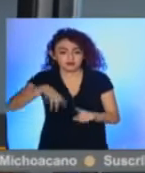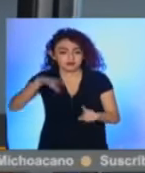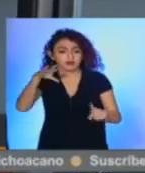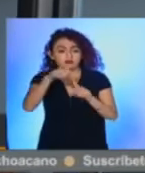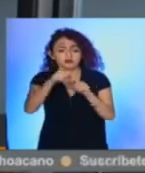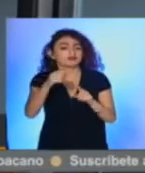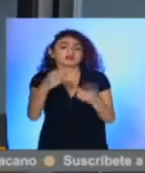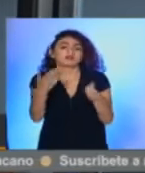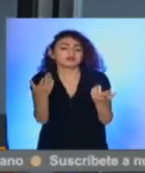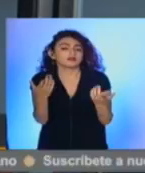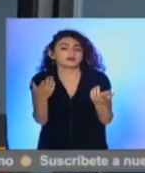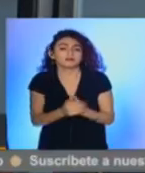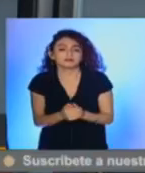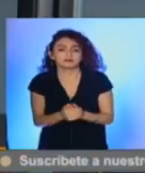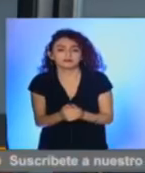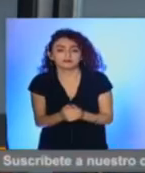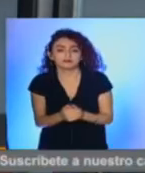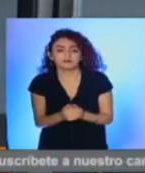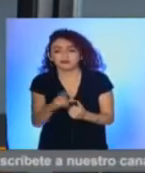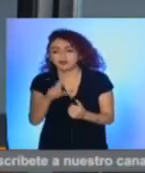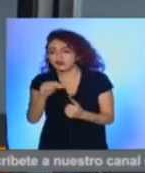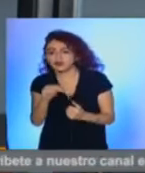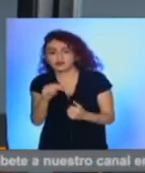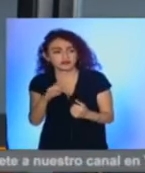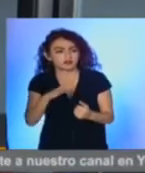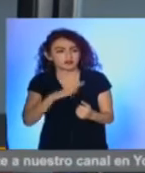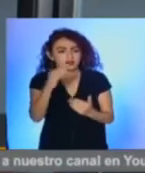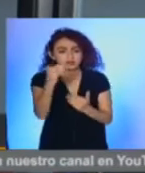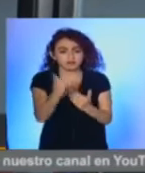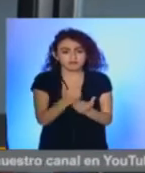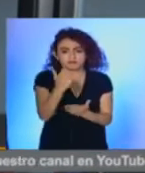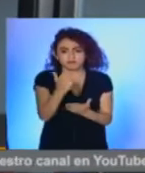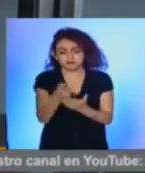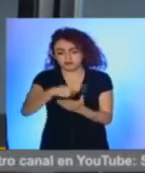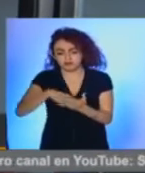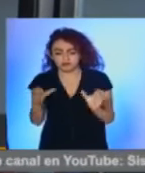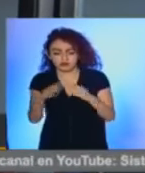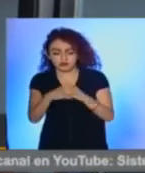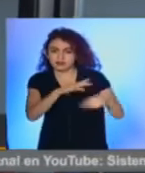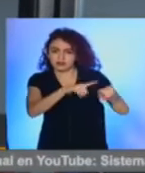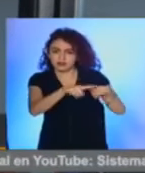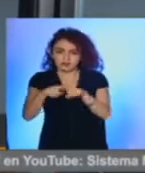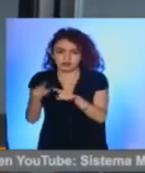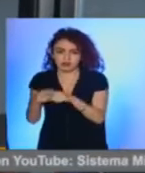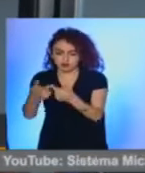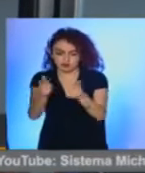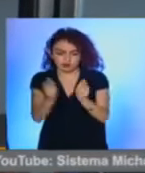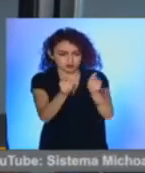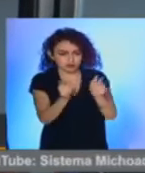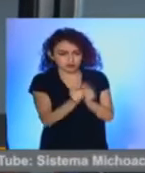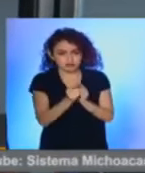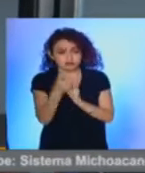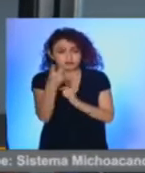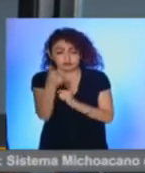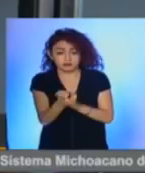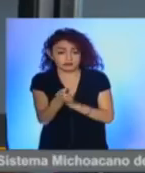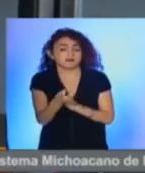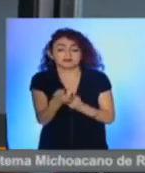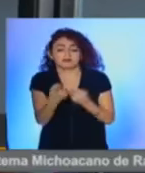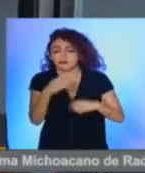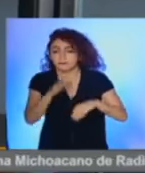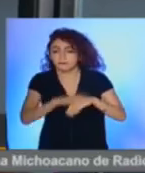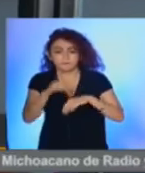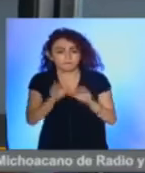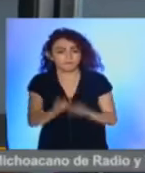no recaer nuestra economía en un solo sector, sino en la diversidad de los sectores, y eso nos ha dado sus